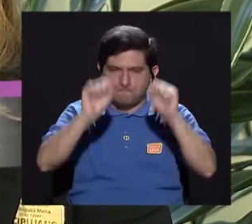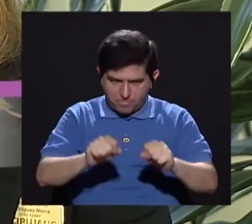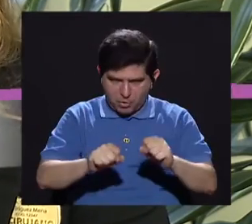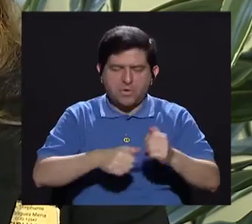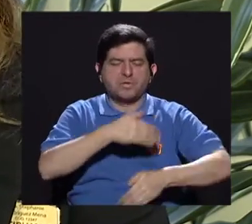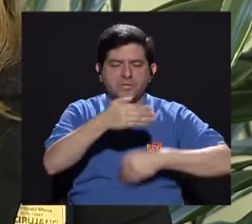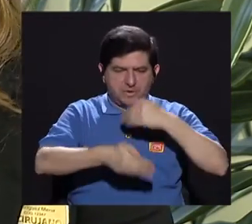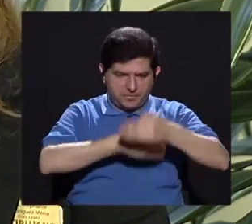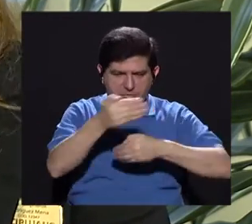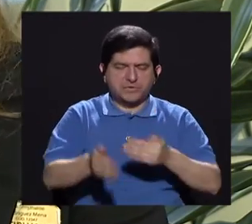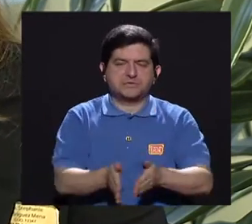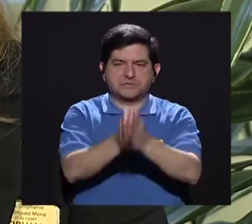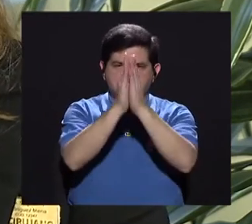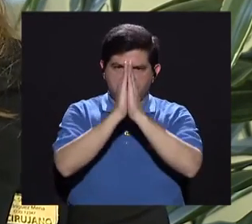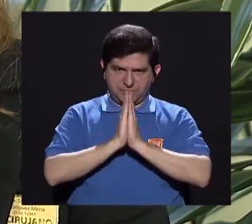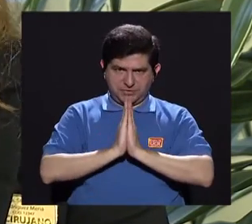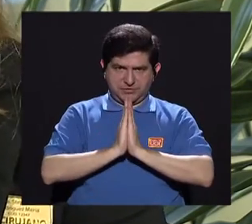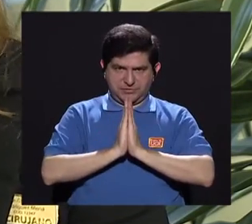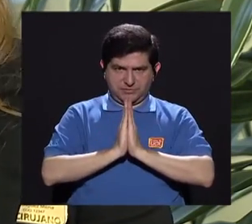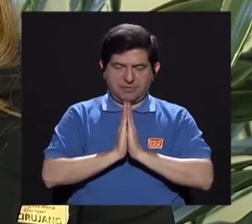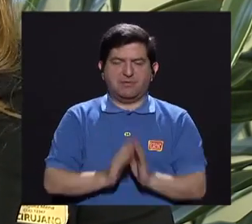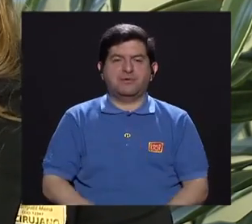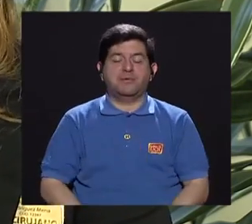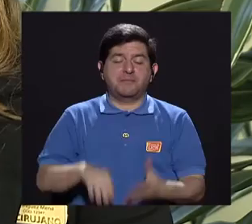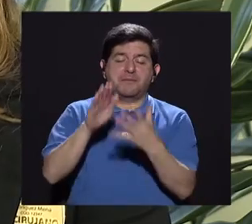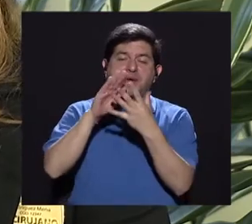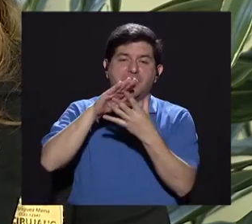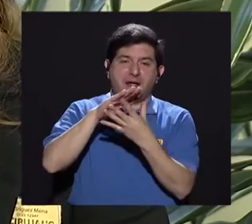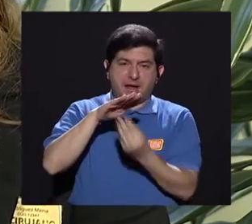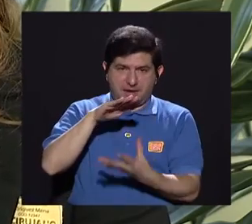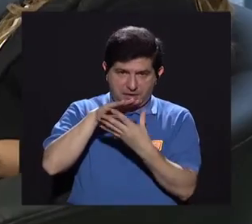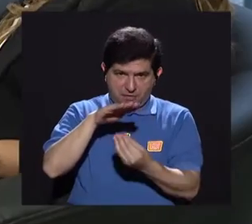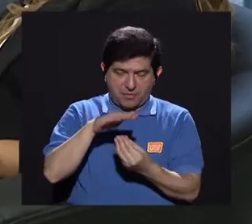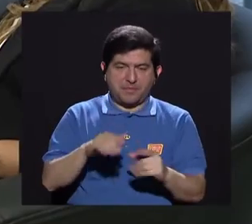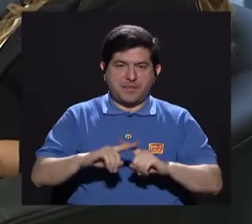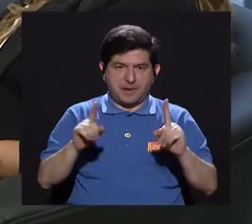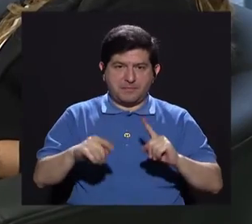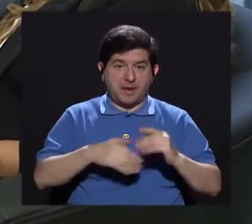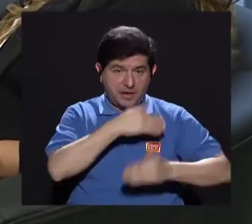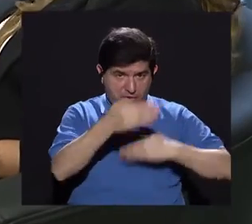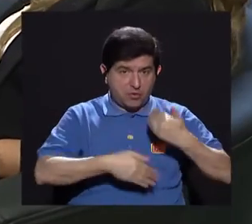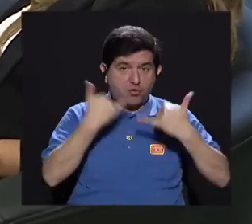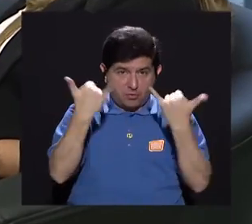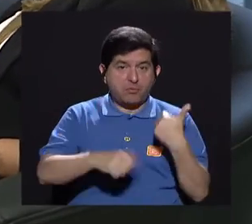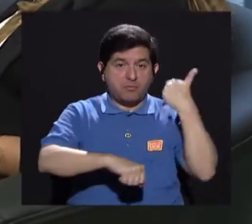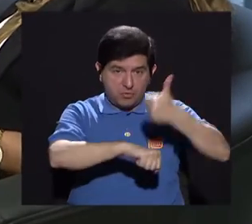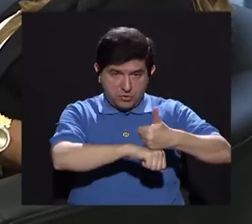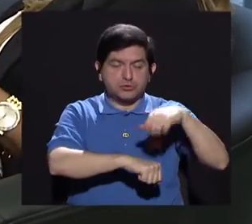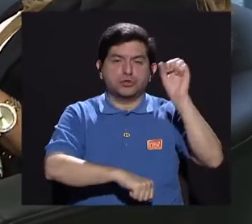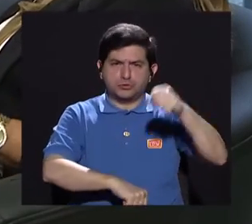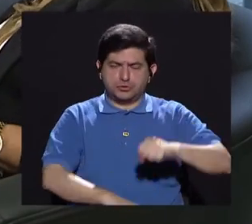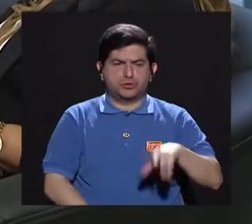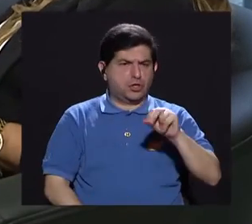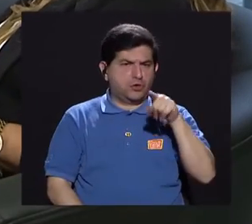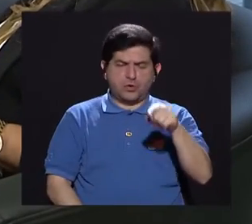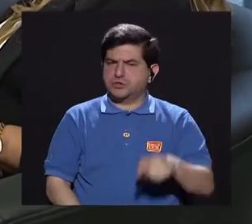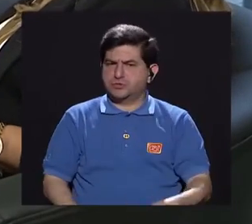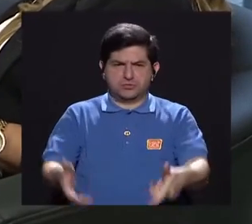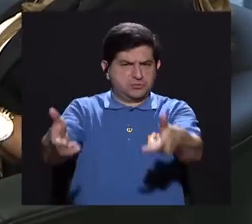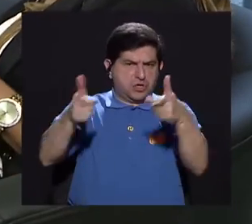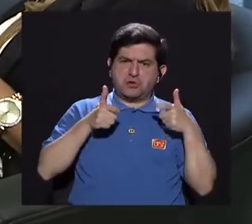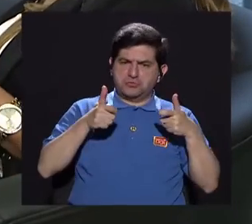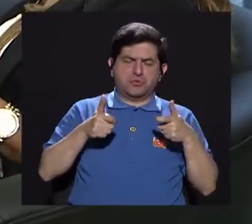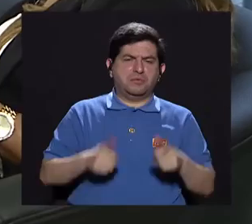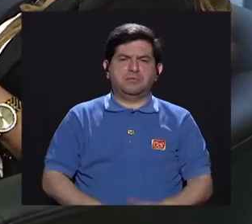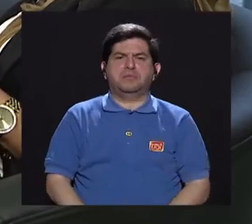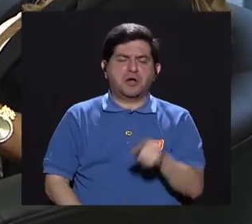tramitar una solicitud, ¿verdad? Para copia de... Pero sí por la vida establecida. Sí, exactamente, no es que usted agarra el expediente